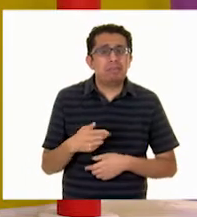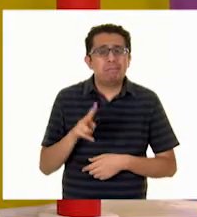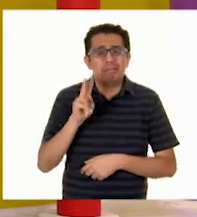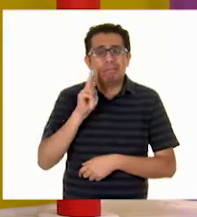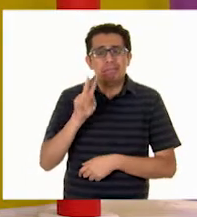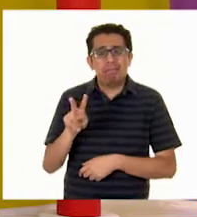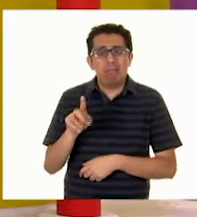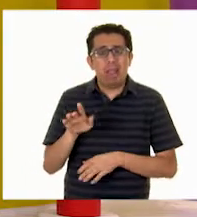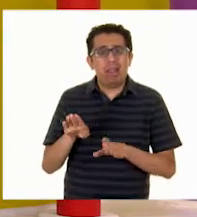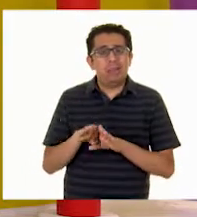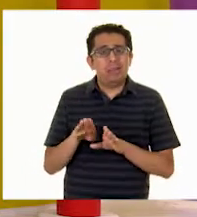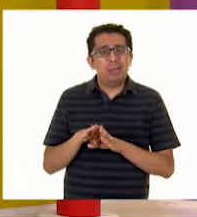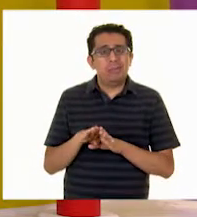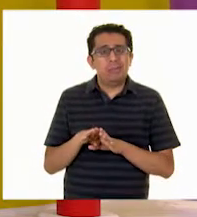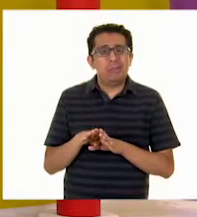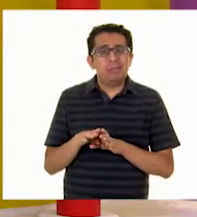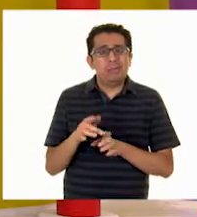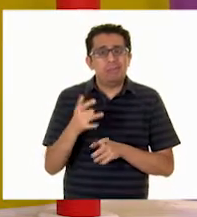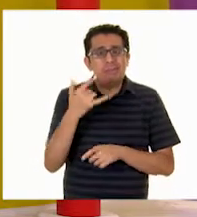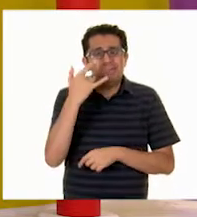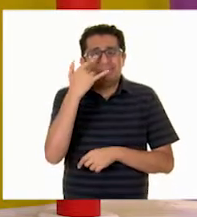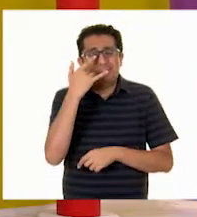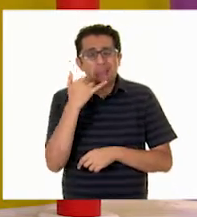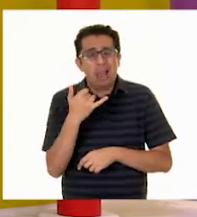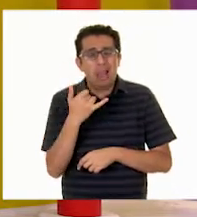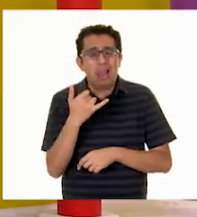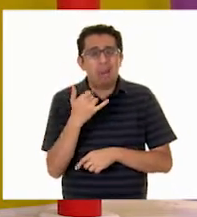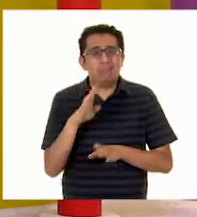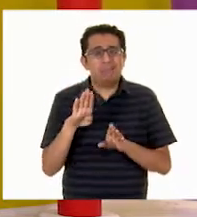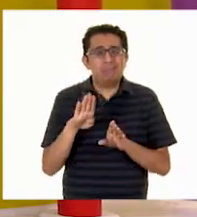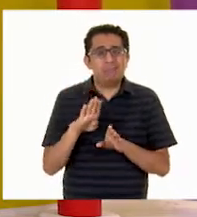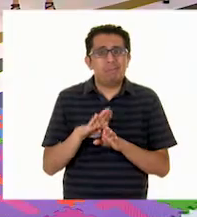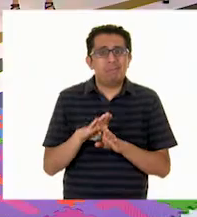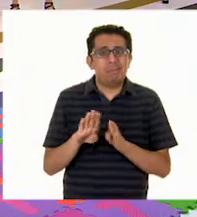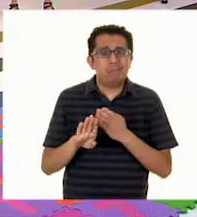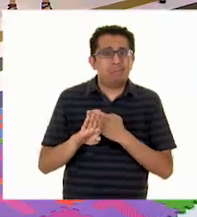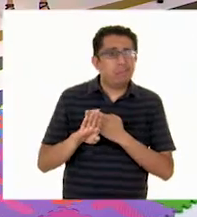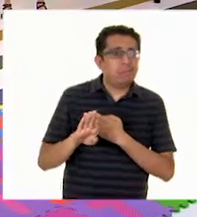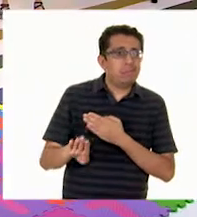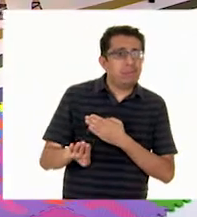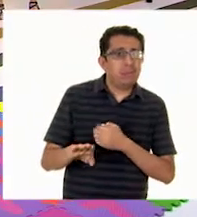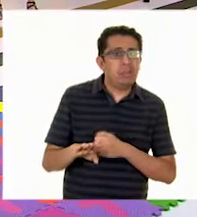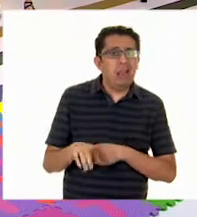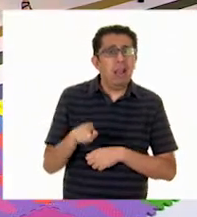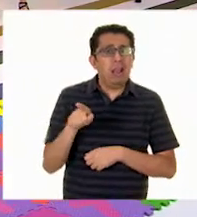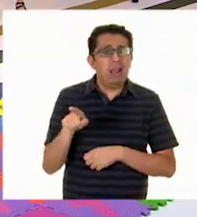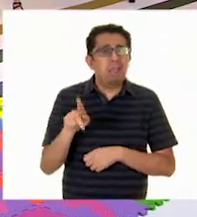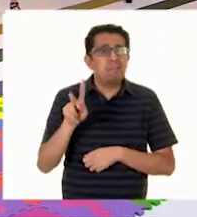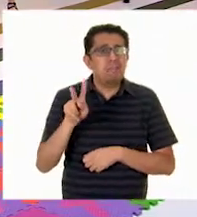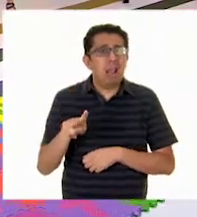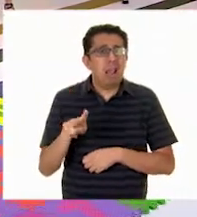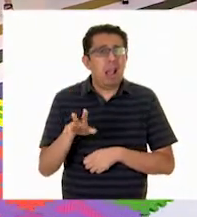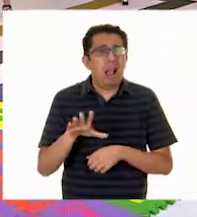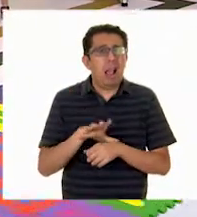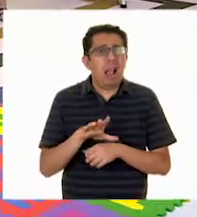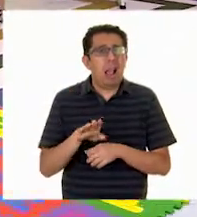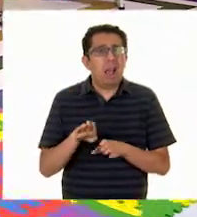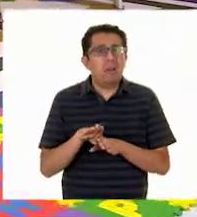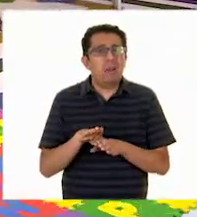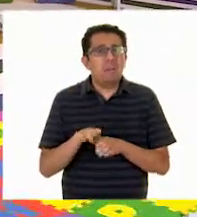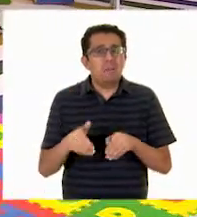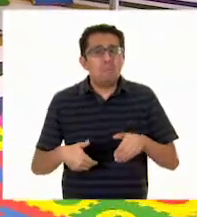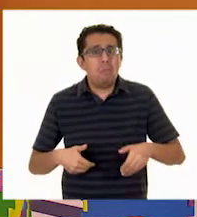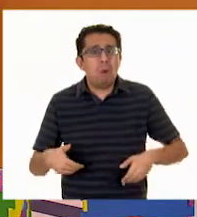miran de reojo como extrañamente... ¡Ay, digas! Como quien diría, pues sufre de acoso cuando la